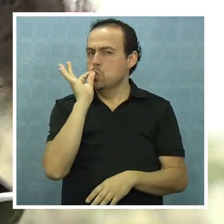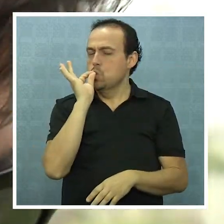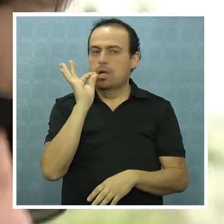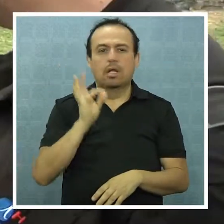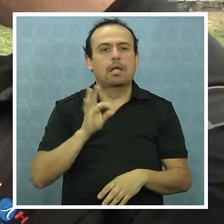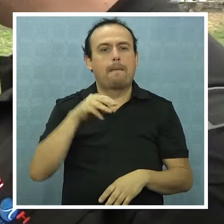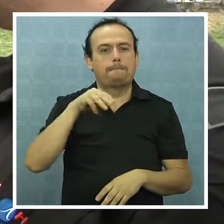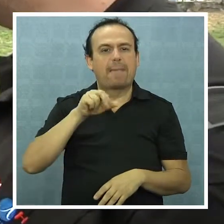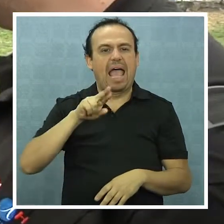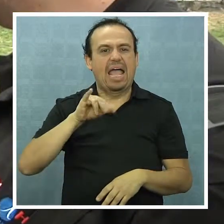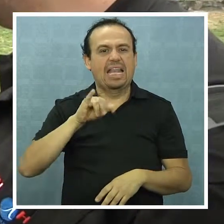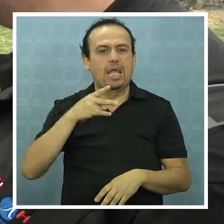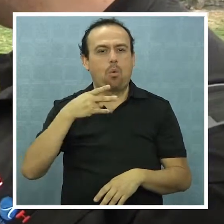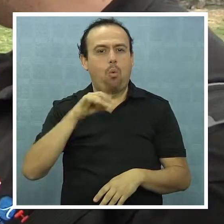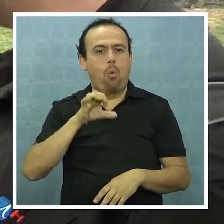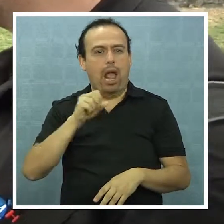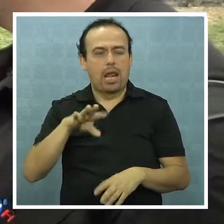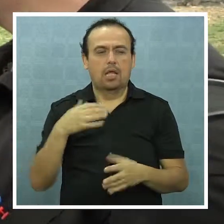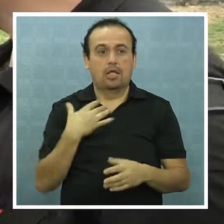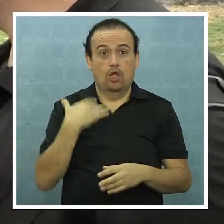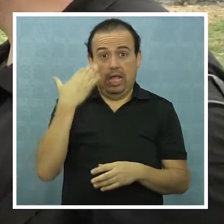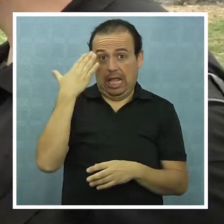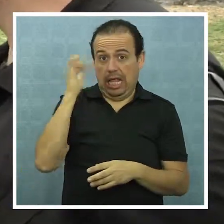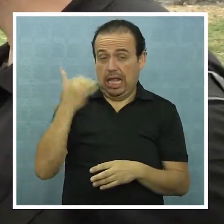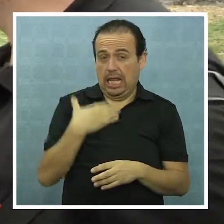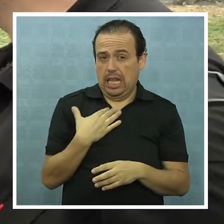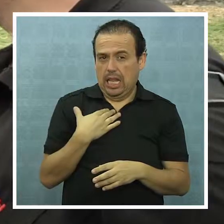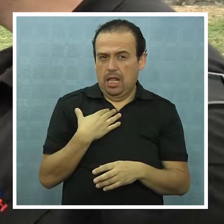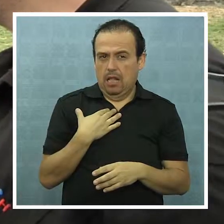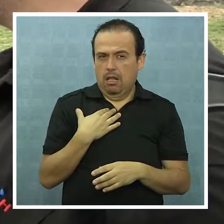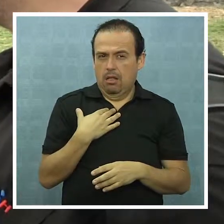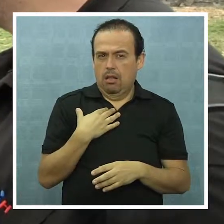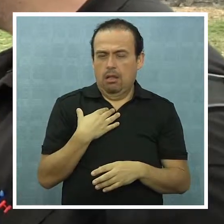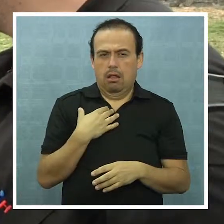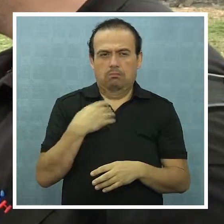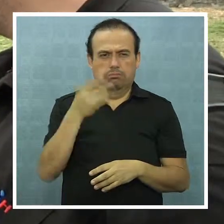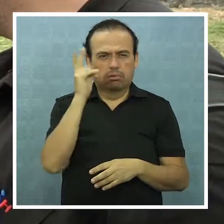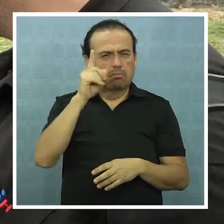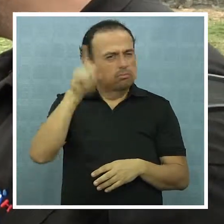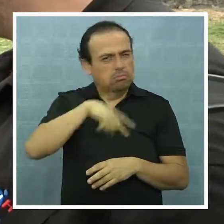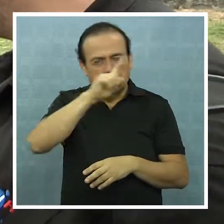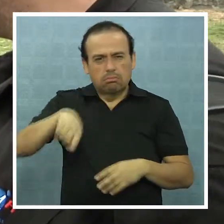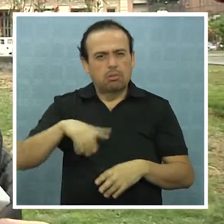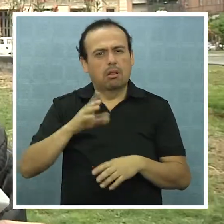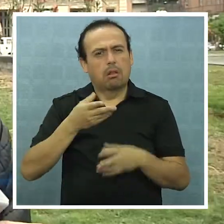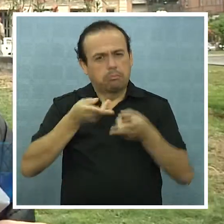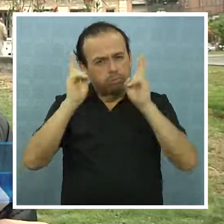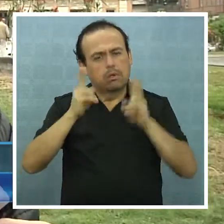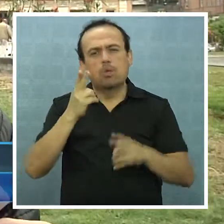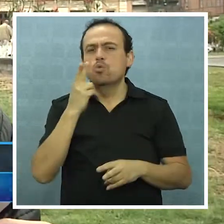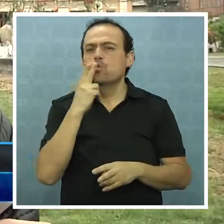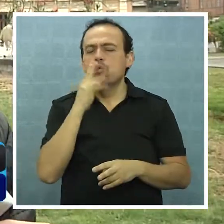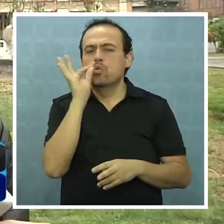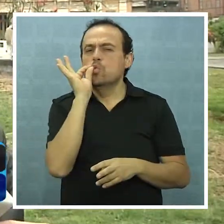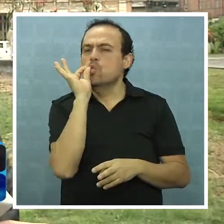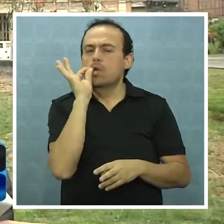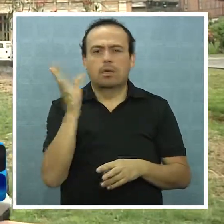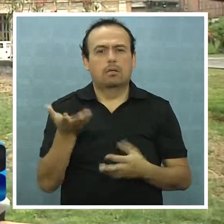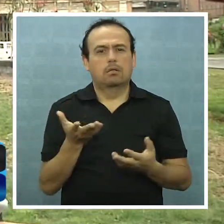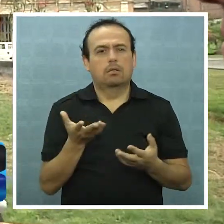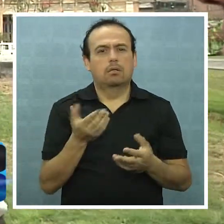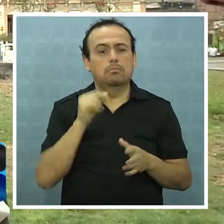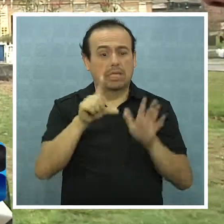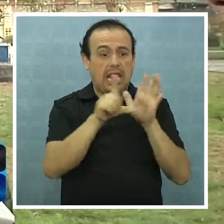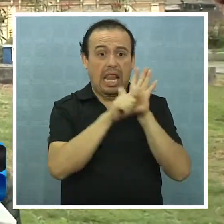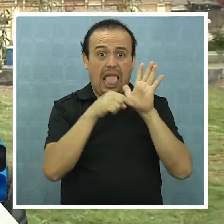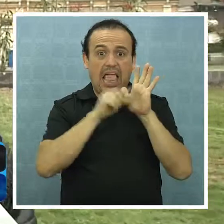marihuana. Creo que antes de hablar de despenalización, de autocultivo, hay que hablar de las arbitrariedades